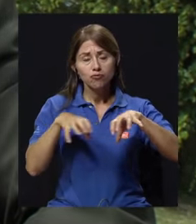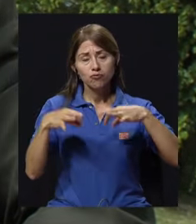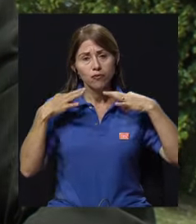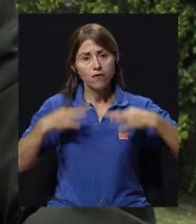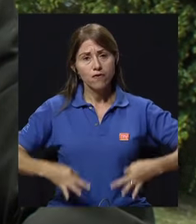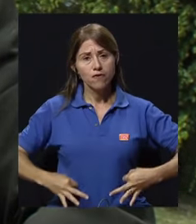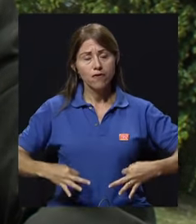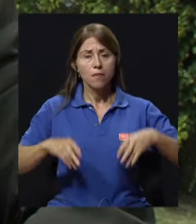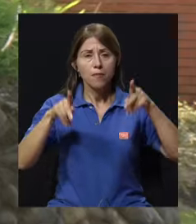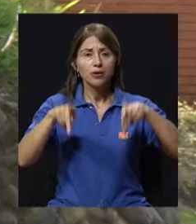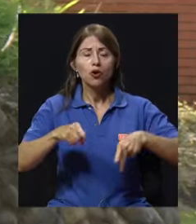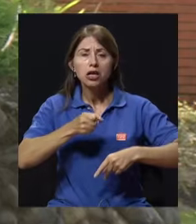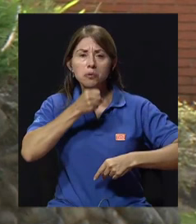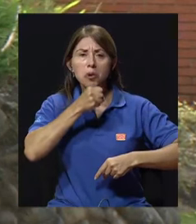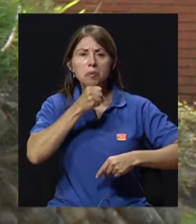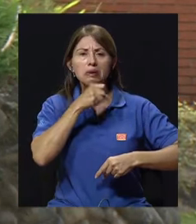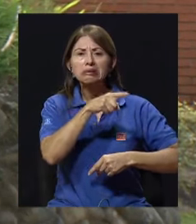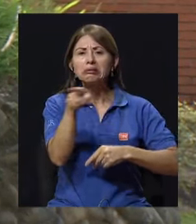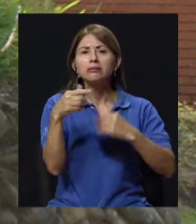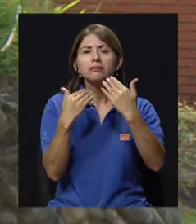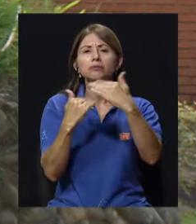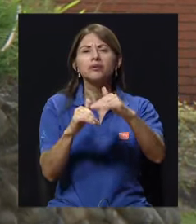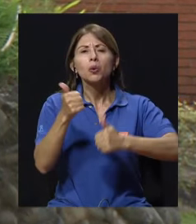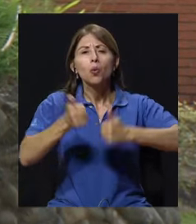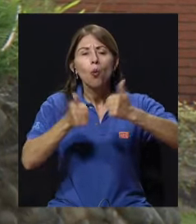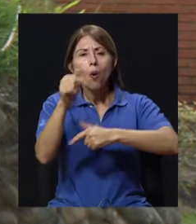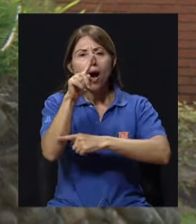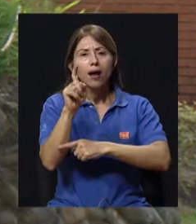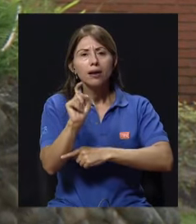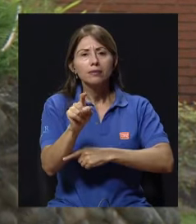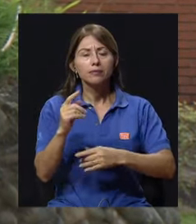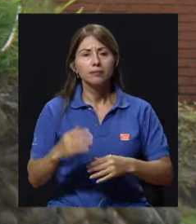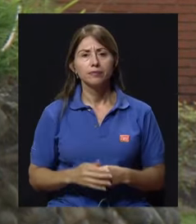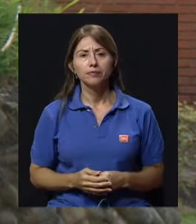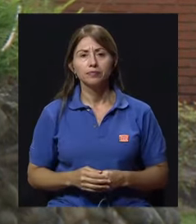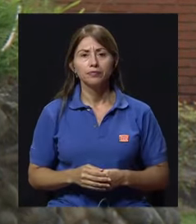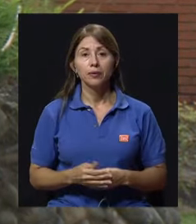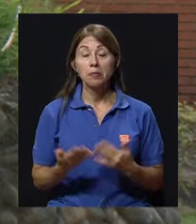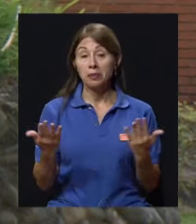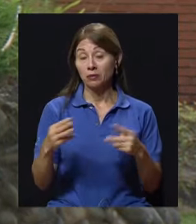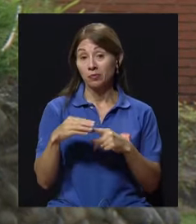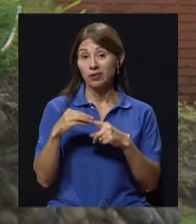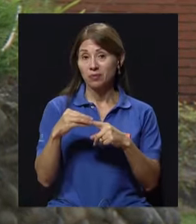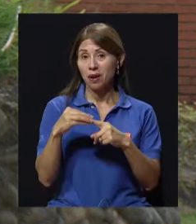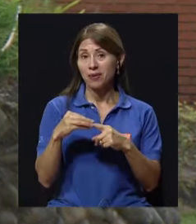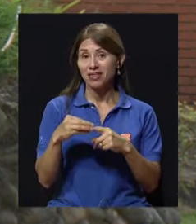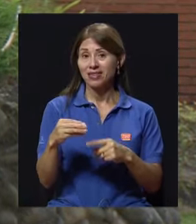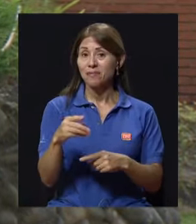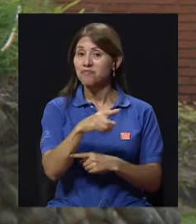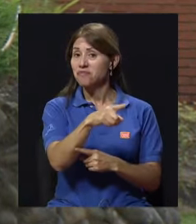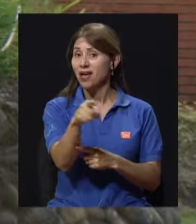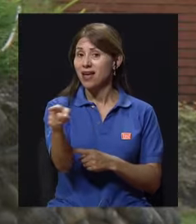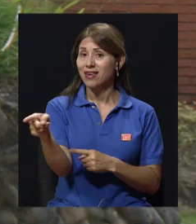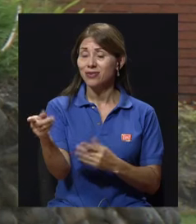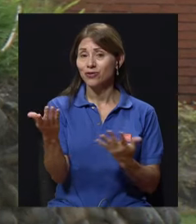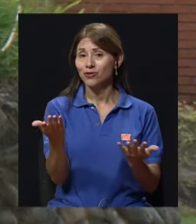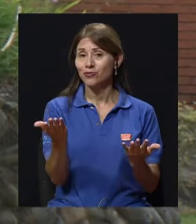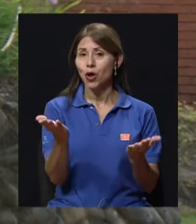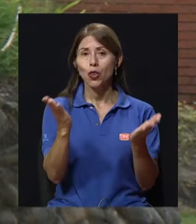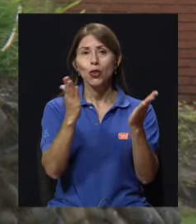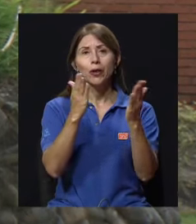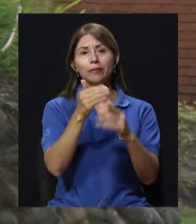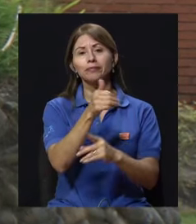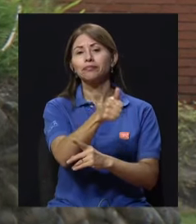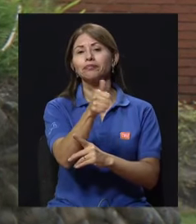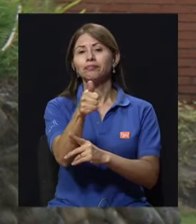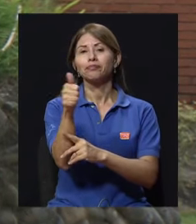mayores en ellos? Bueno, principalmente, bueno, que no hay independencia del adulto mayor,